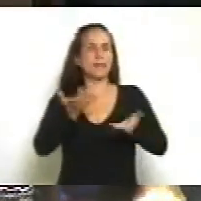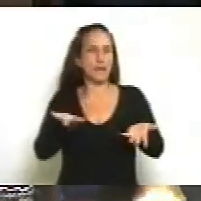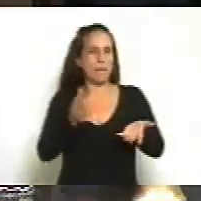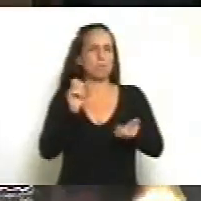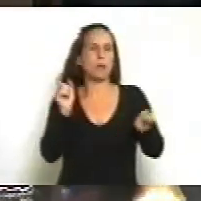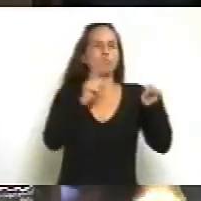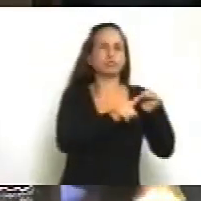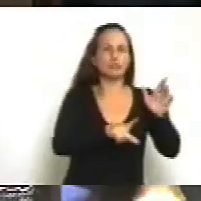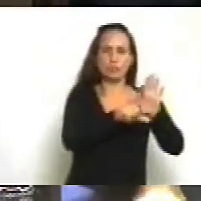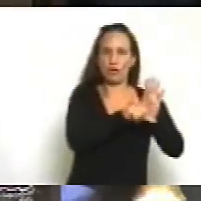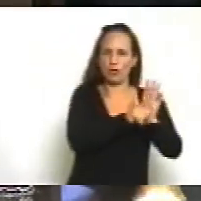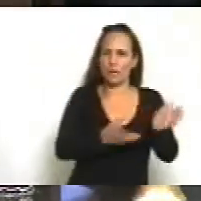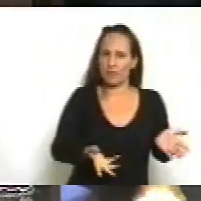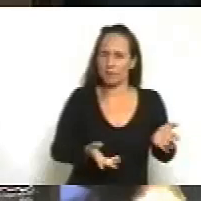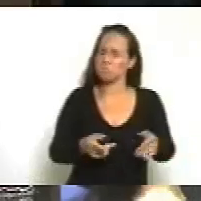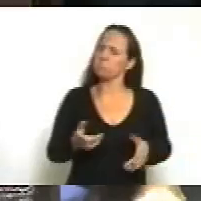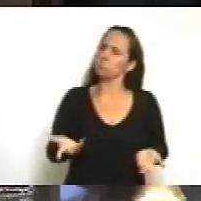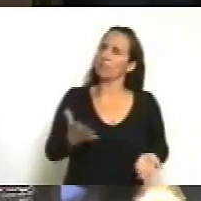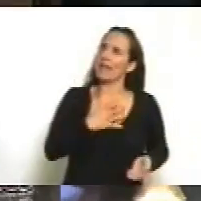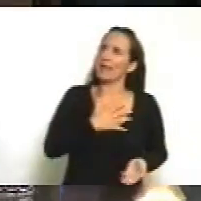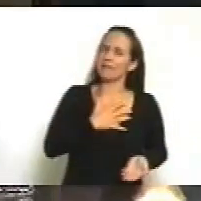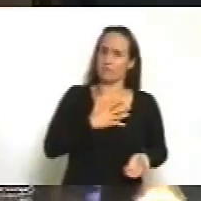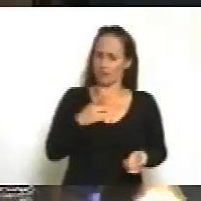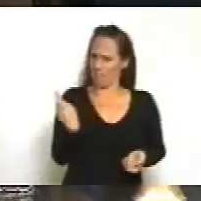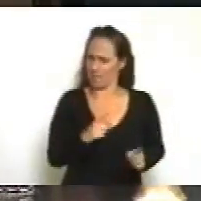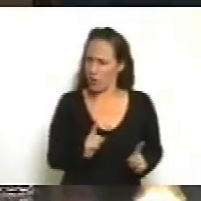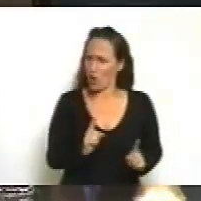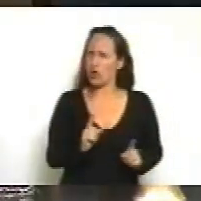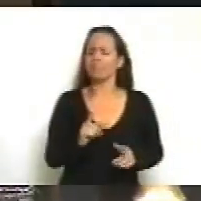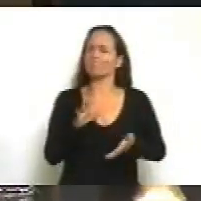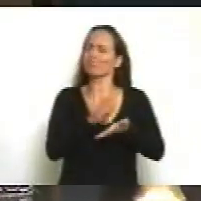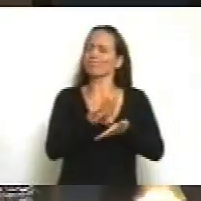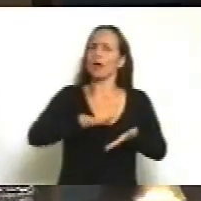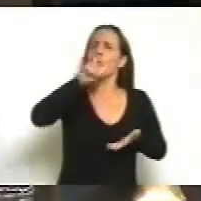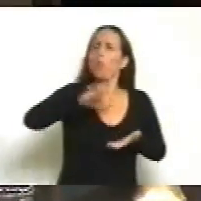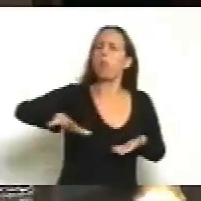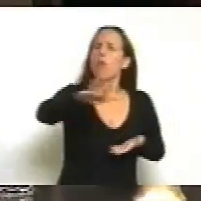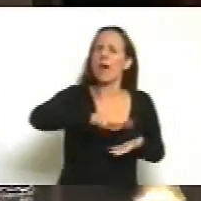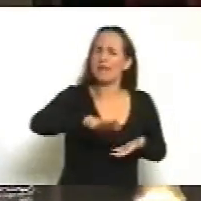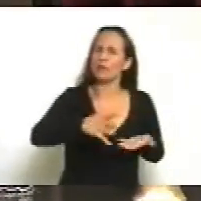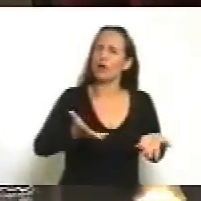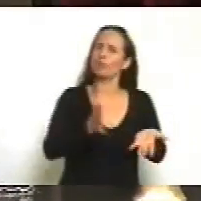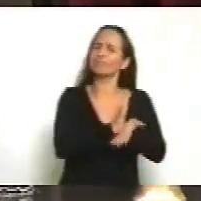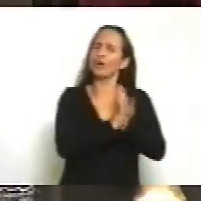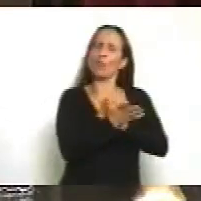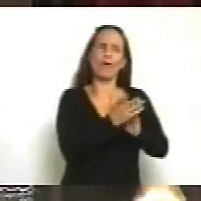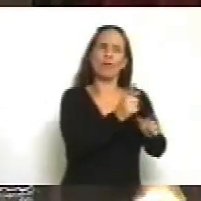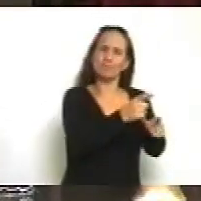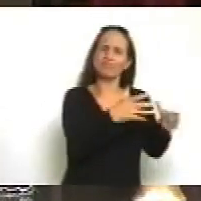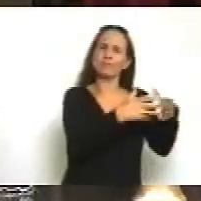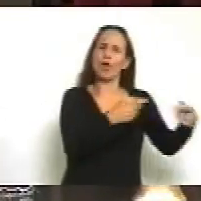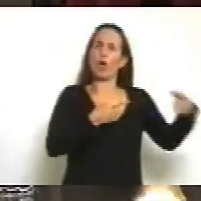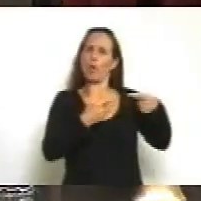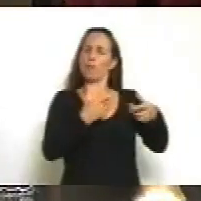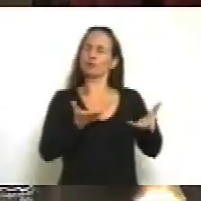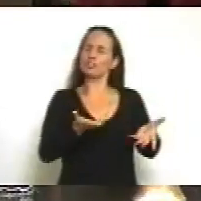de la ley. Lamentablemente, no a nosotros, sino al pueblo argentino, la oposición le priva de su aporte. Lamentablemente es una